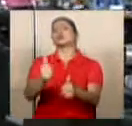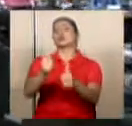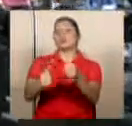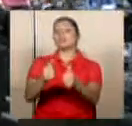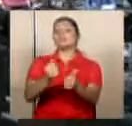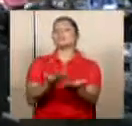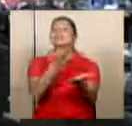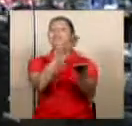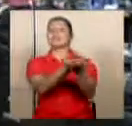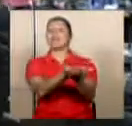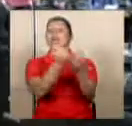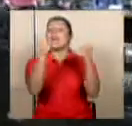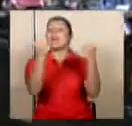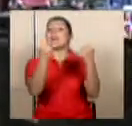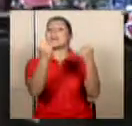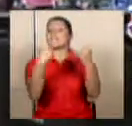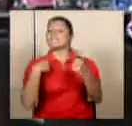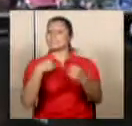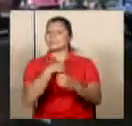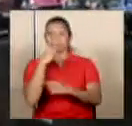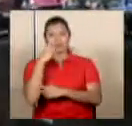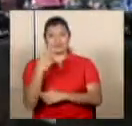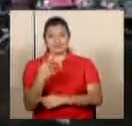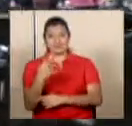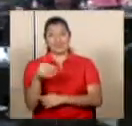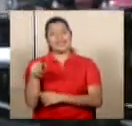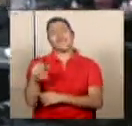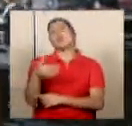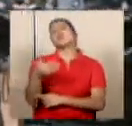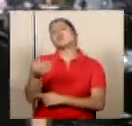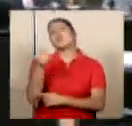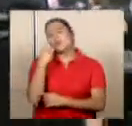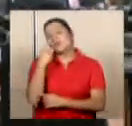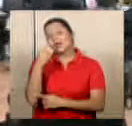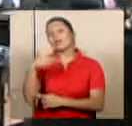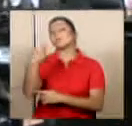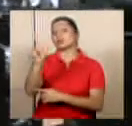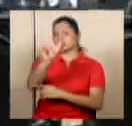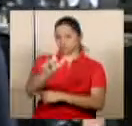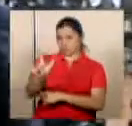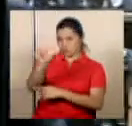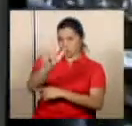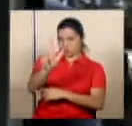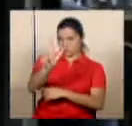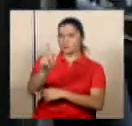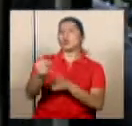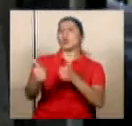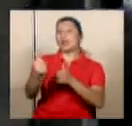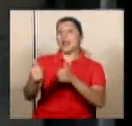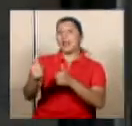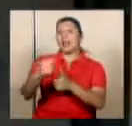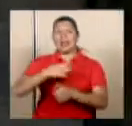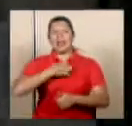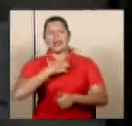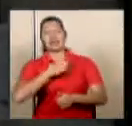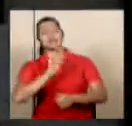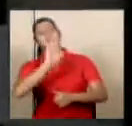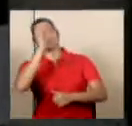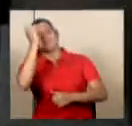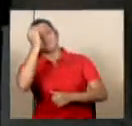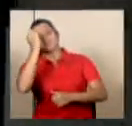Poder Ejecutivo Esto quedó pendiente entonces para el próximo lunes, tanto resolver esto de la apelación así como